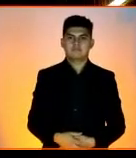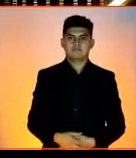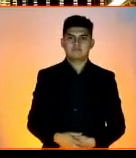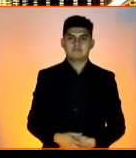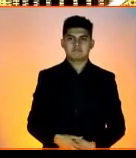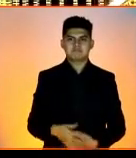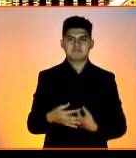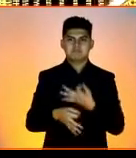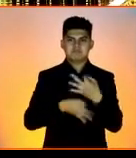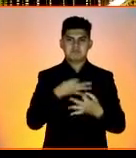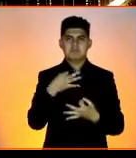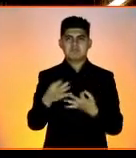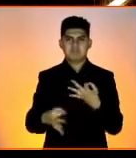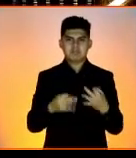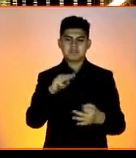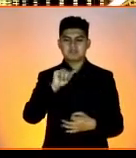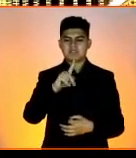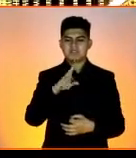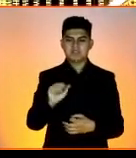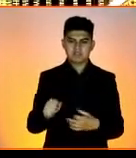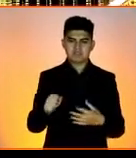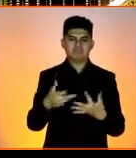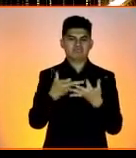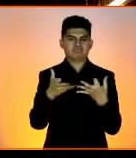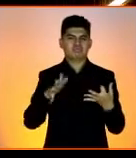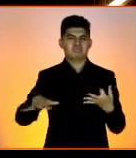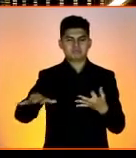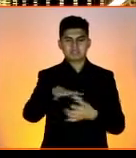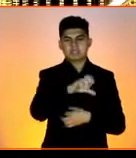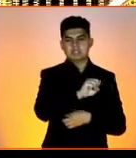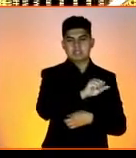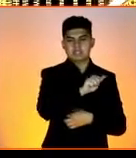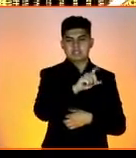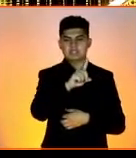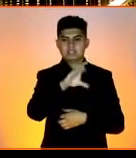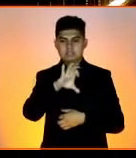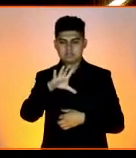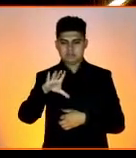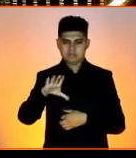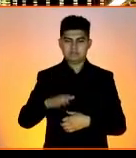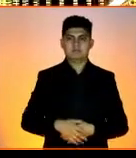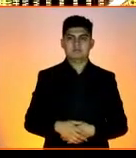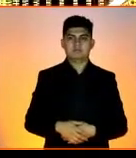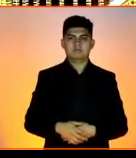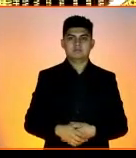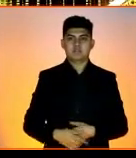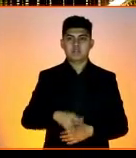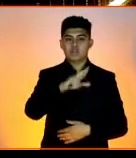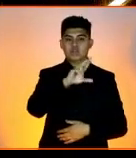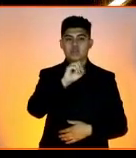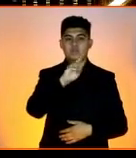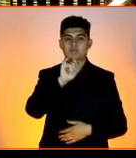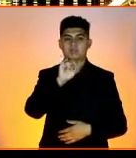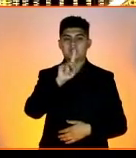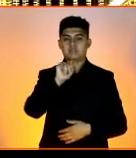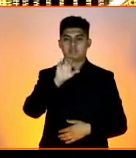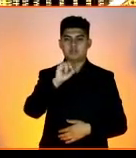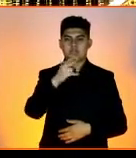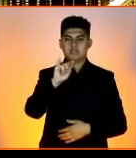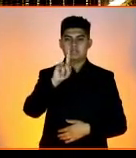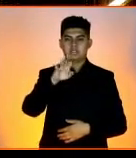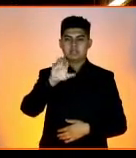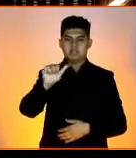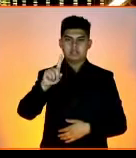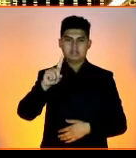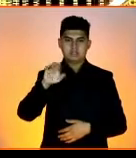Exploraciones Mineras del Desierto SADCB Hola, mi nombre es Roberto Hernández Murillo y represento a